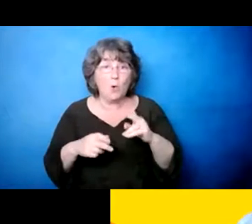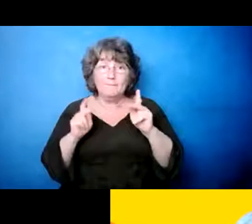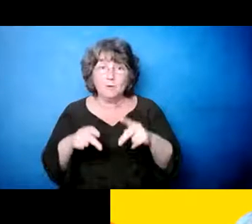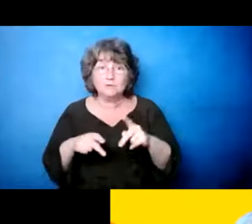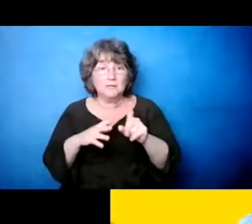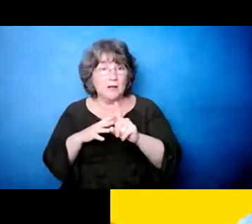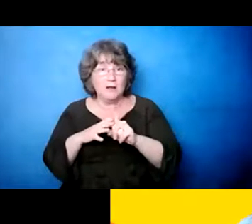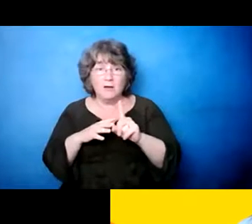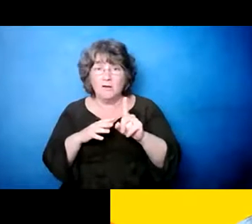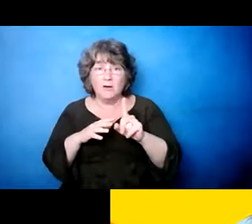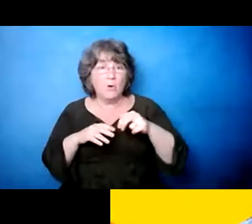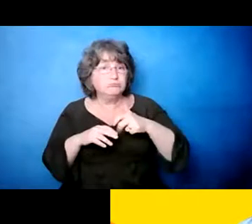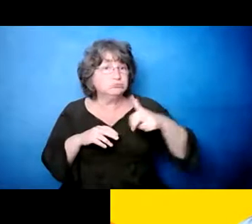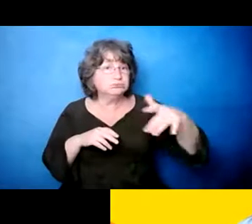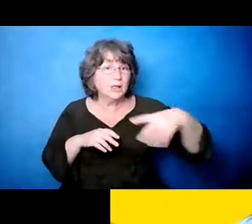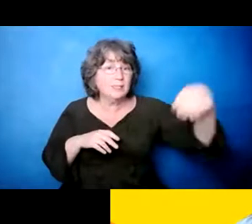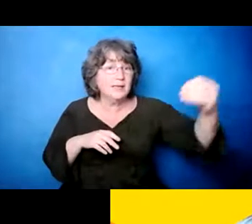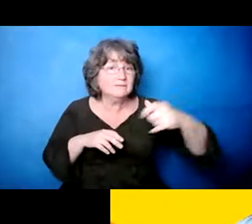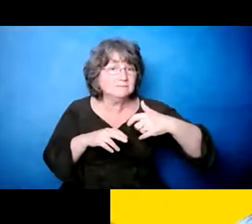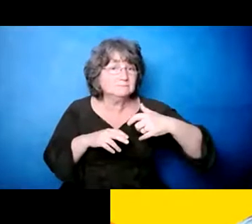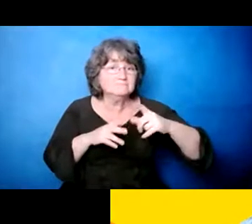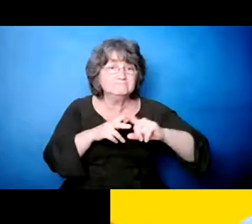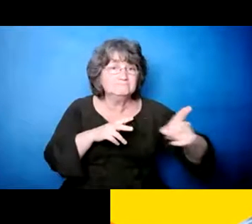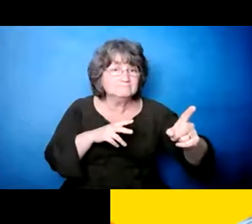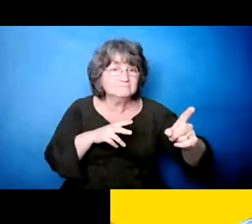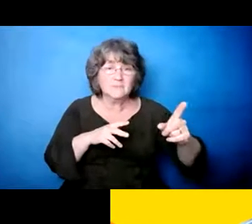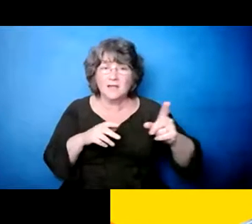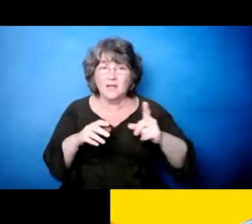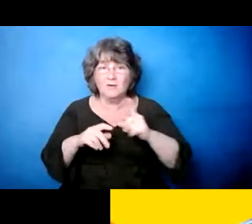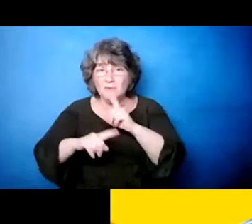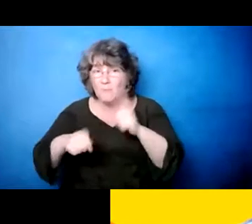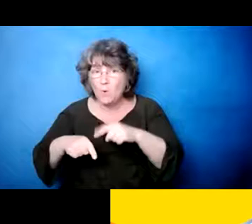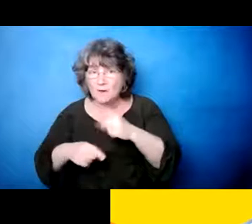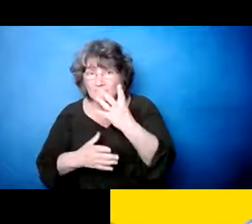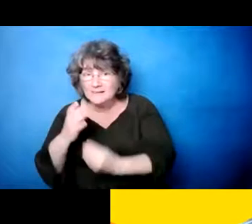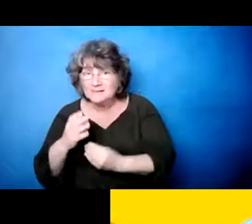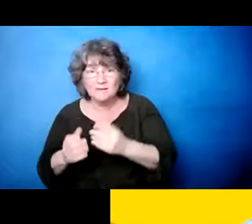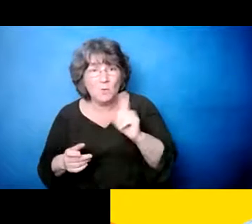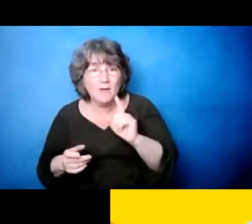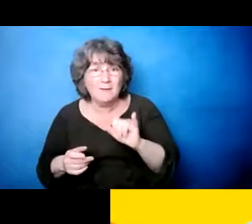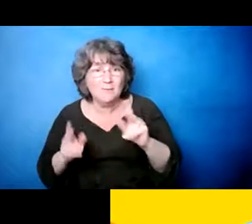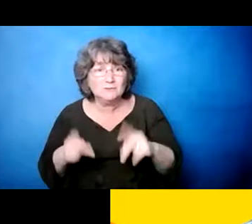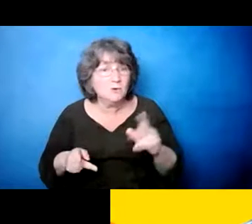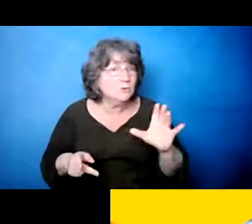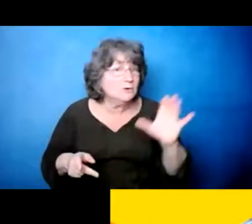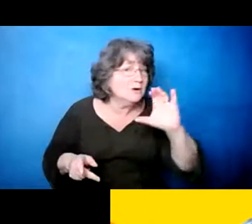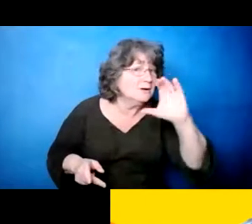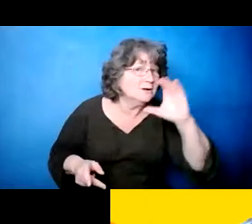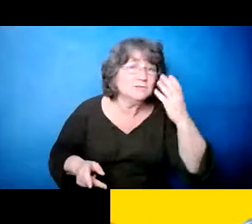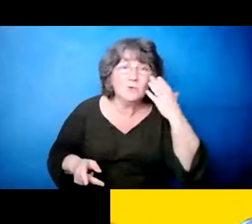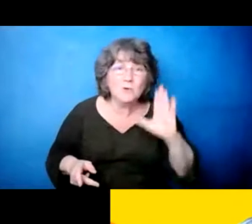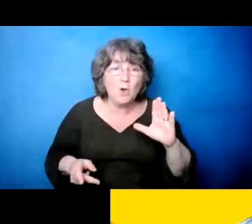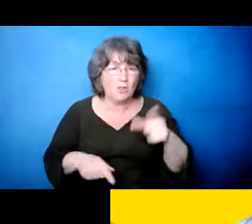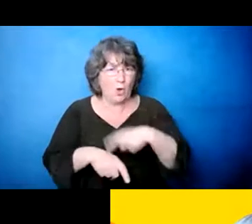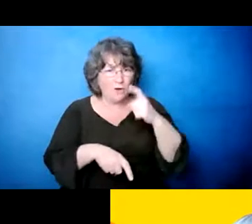gente que, eh, se fueron de la casa y tu, y tuvieron, eh, y, perdidas por mucho